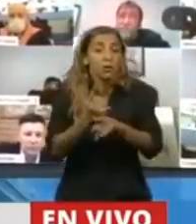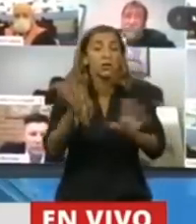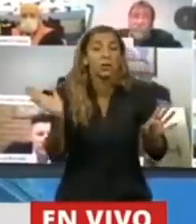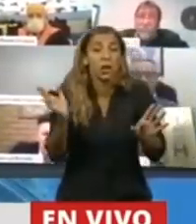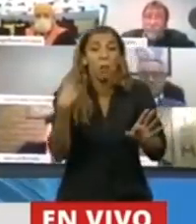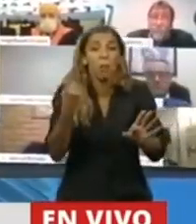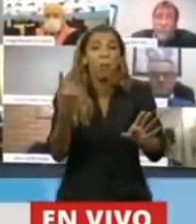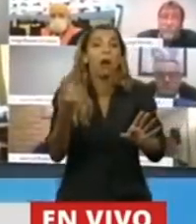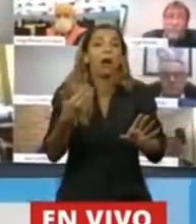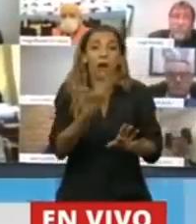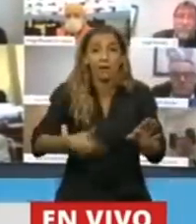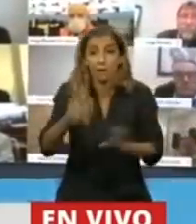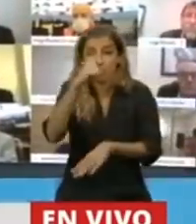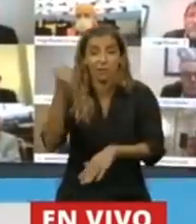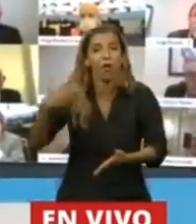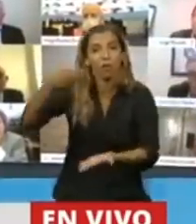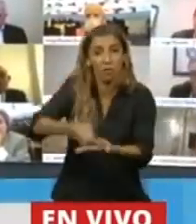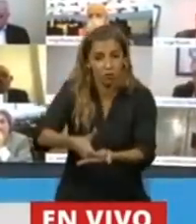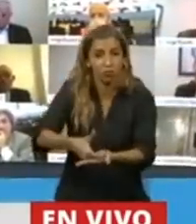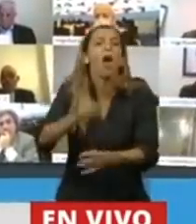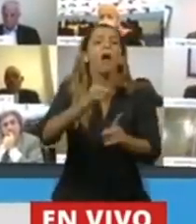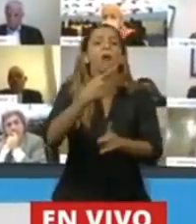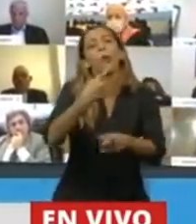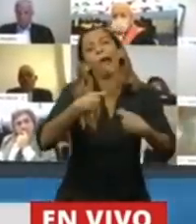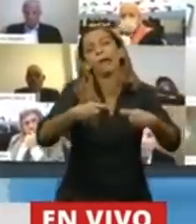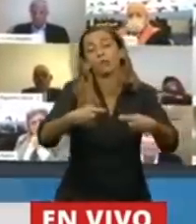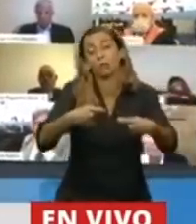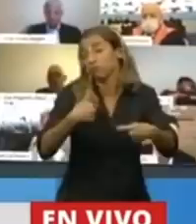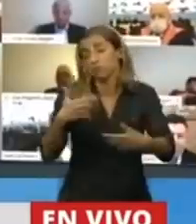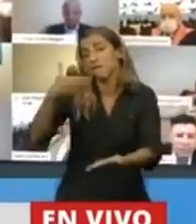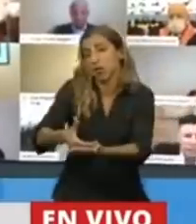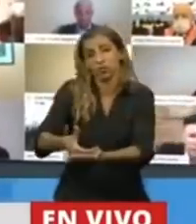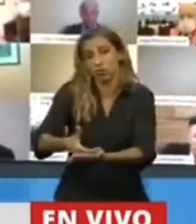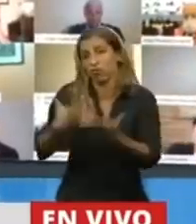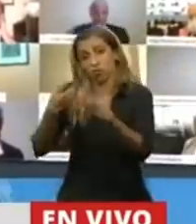para mí es inversión estatal, la inversión en salud, la inversión en educación, la inversión en vivienda.